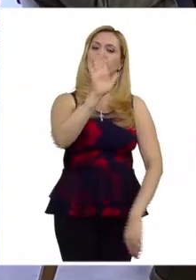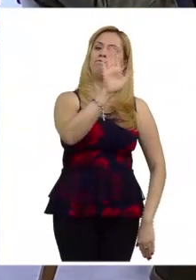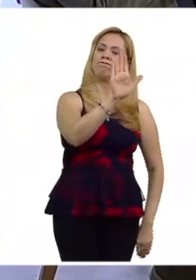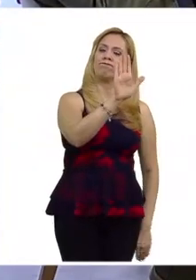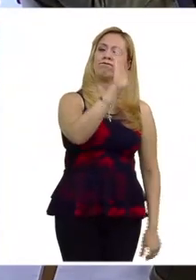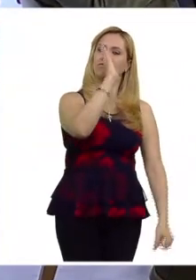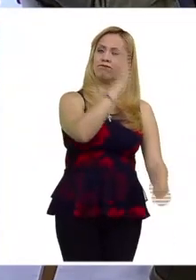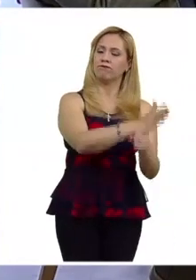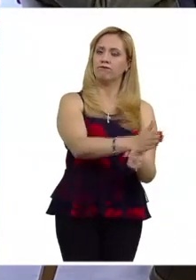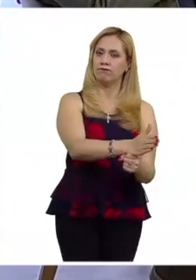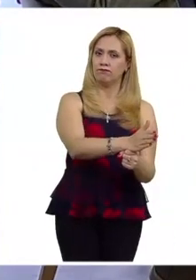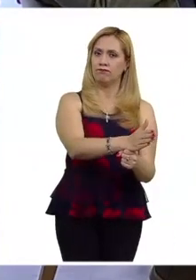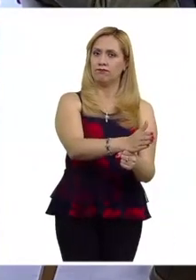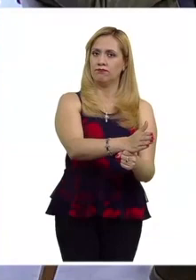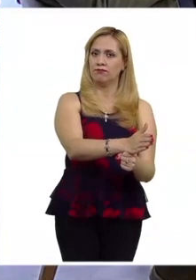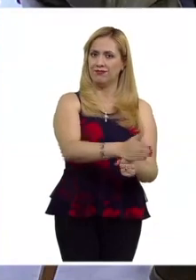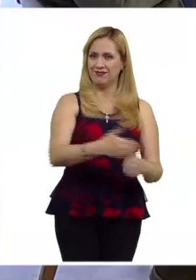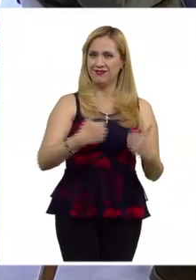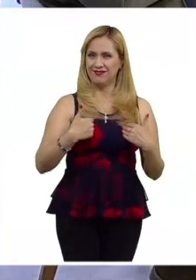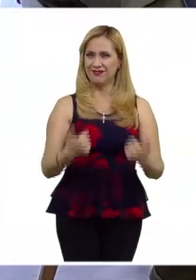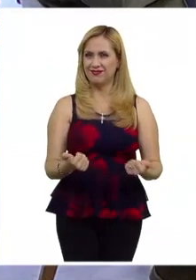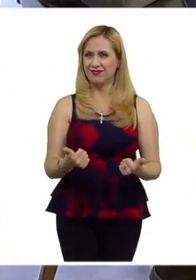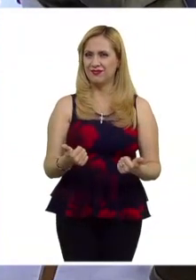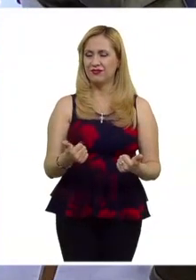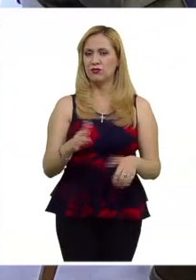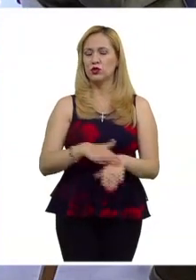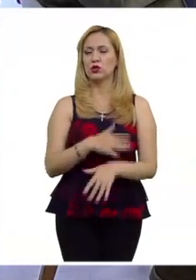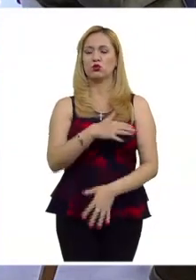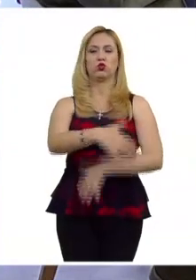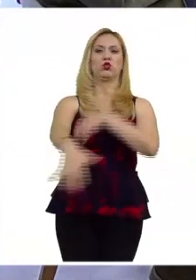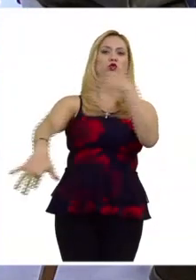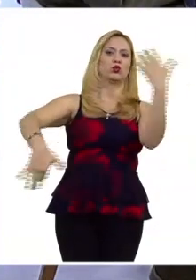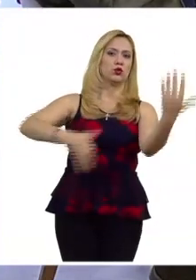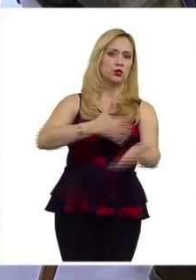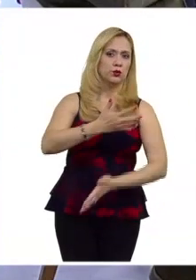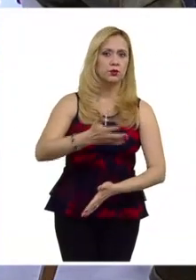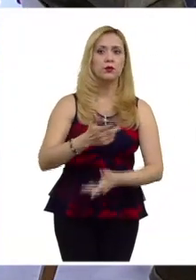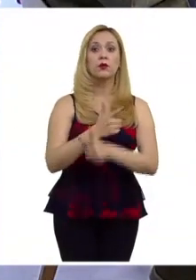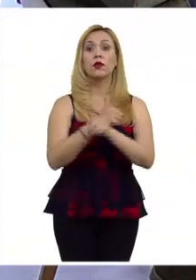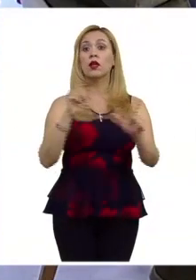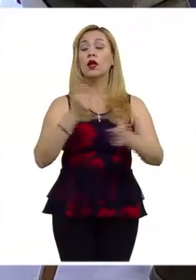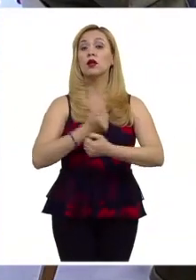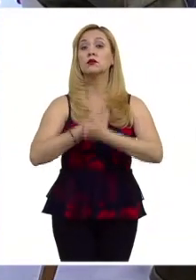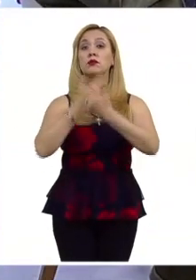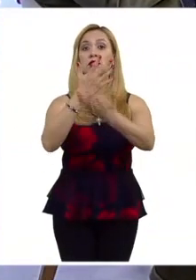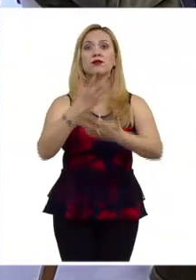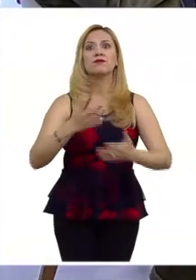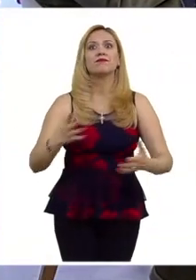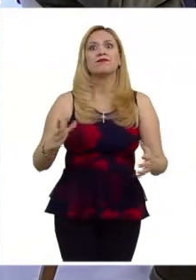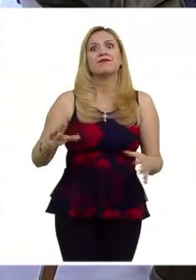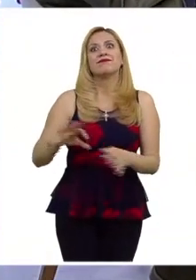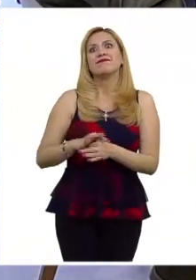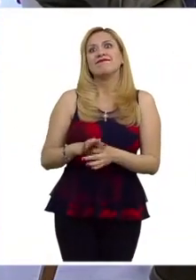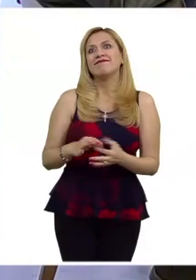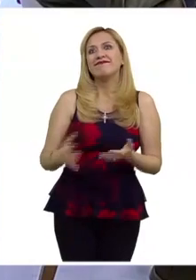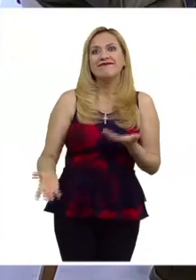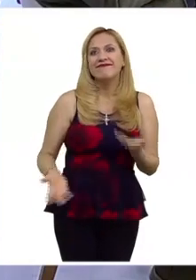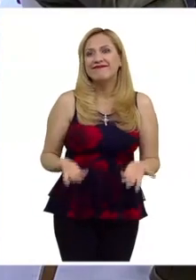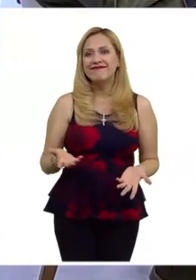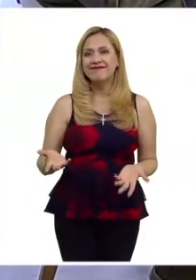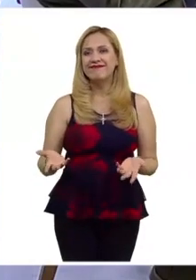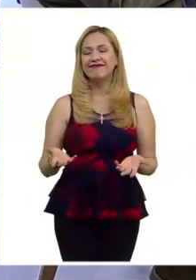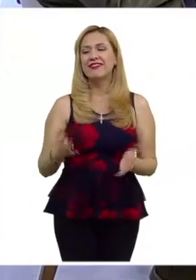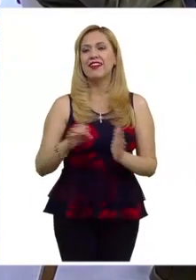antisociales y en este caso con la libertad de expresión no se lleva muy bien porque tenemos por ejemplo